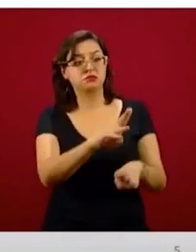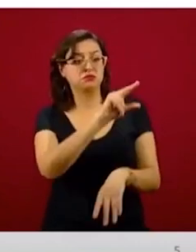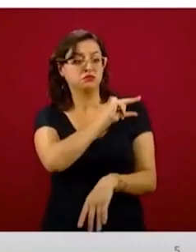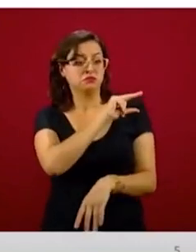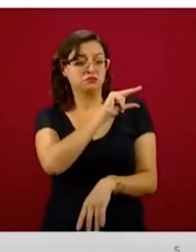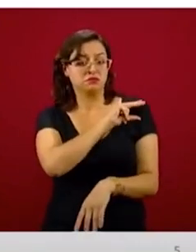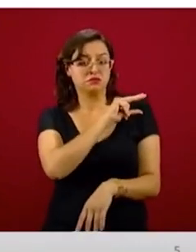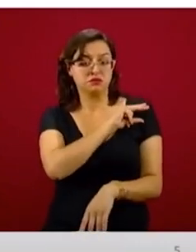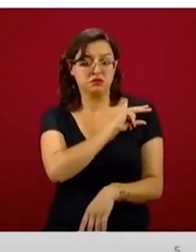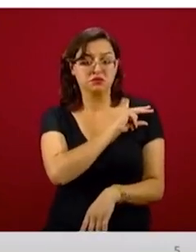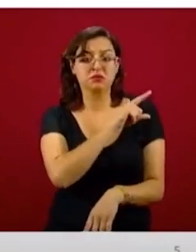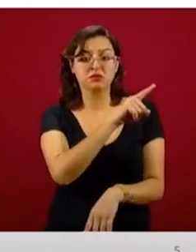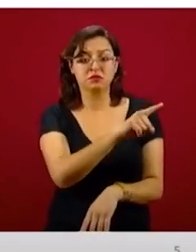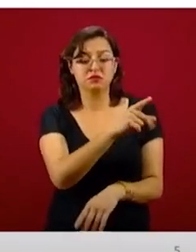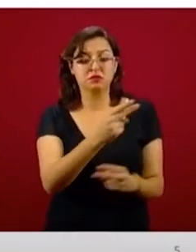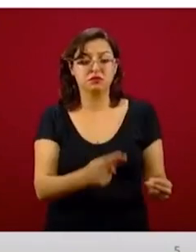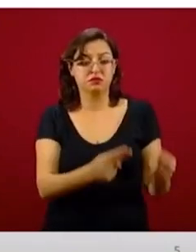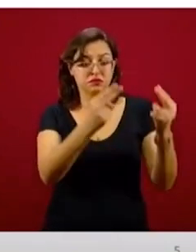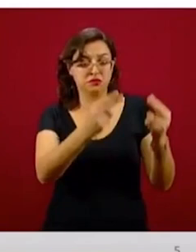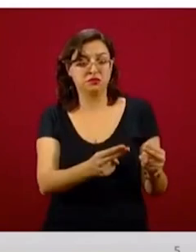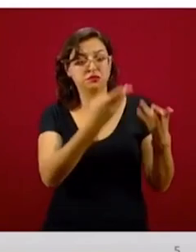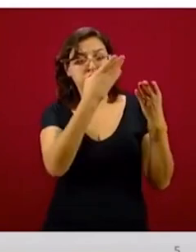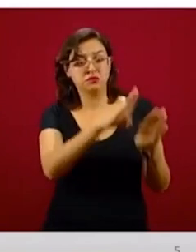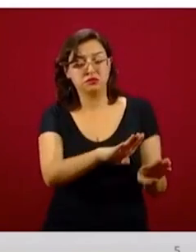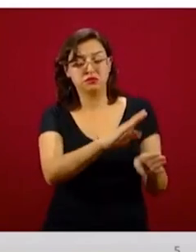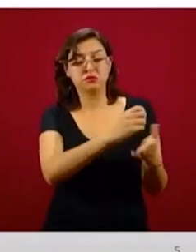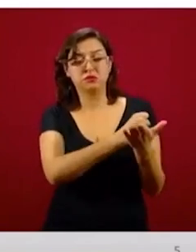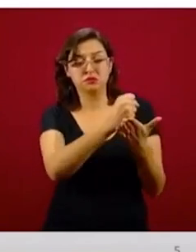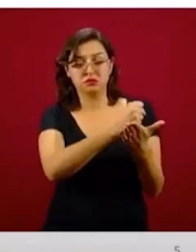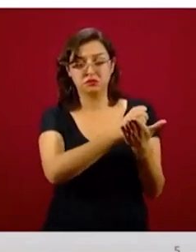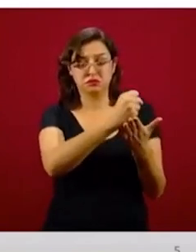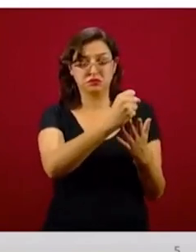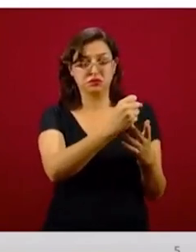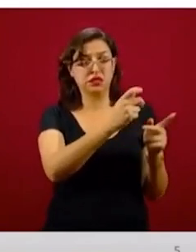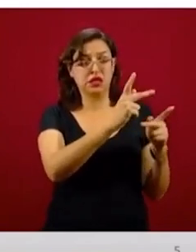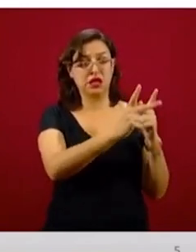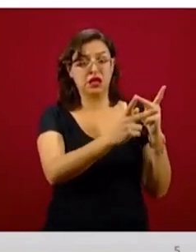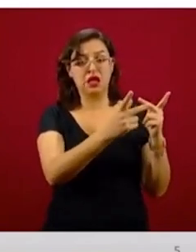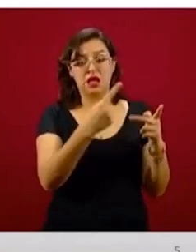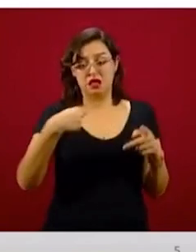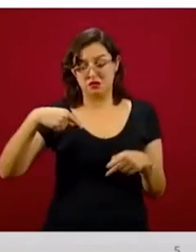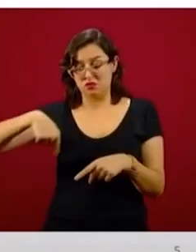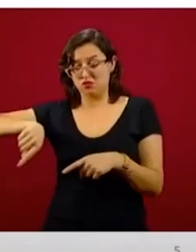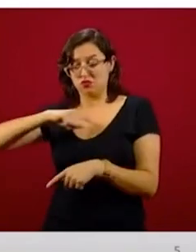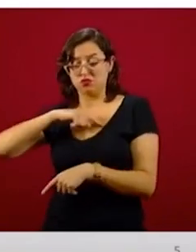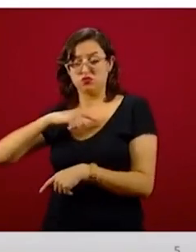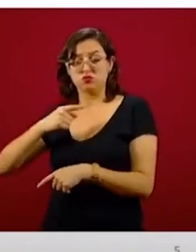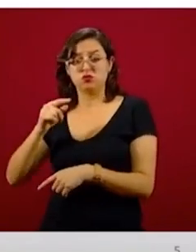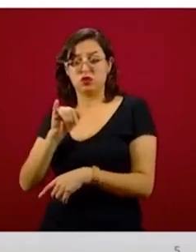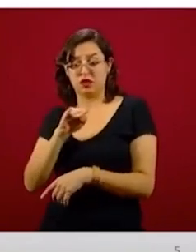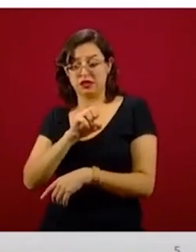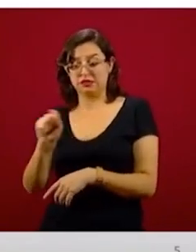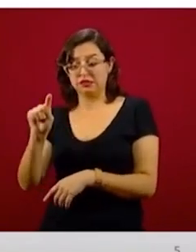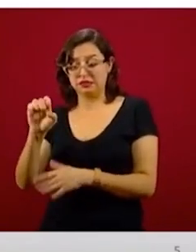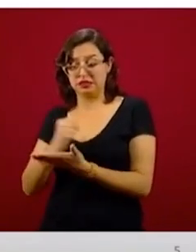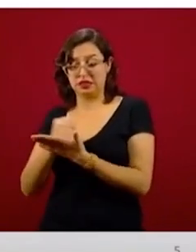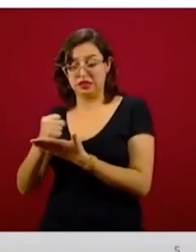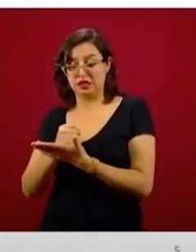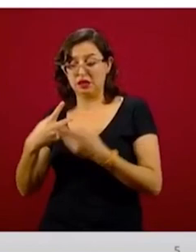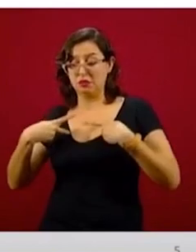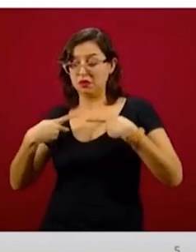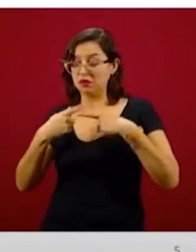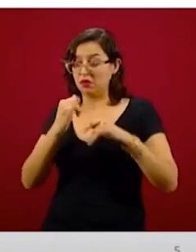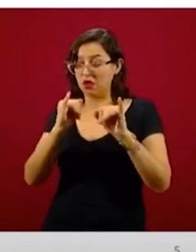con lo que opera la banca comercial en créditos personales, nuestra cartera ocupa el primer lugar en cuanto a créditos